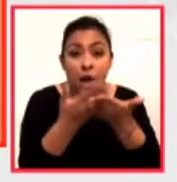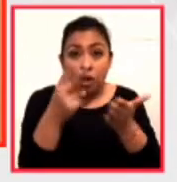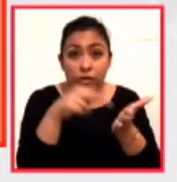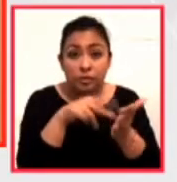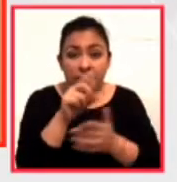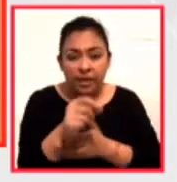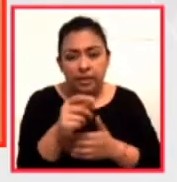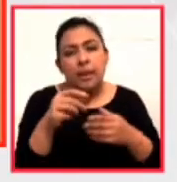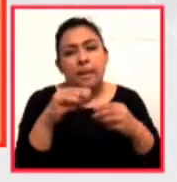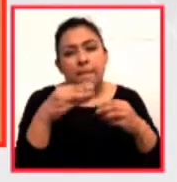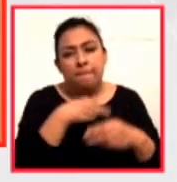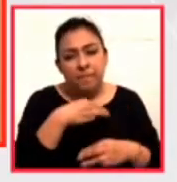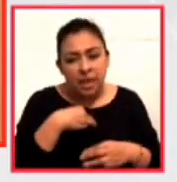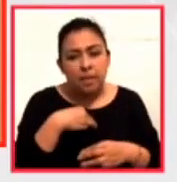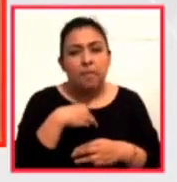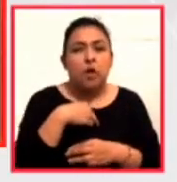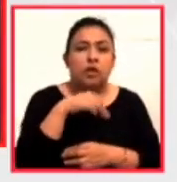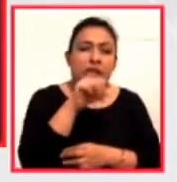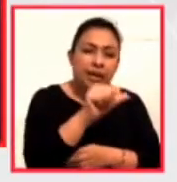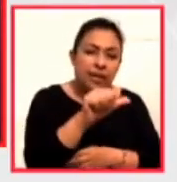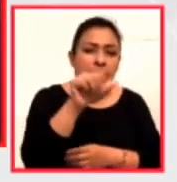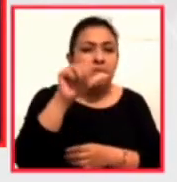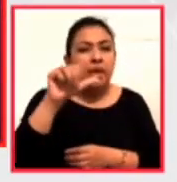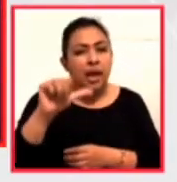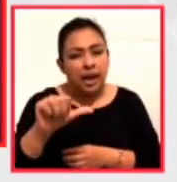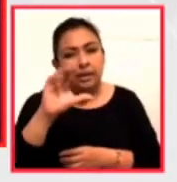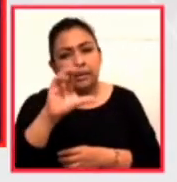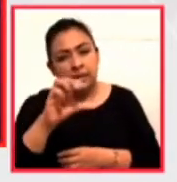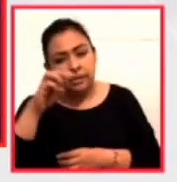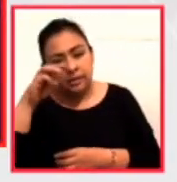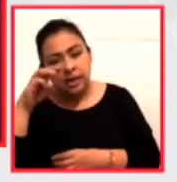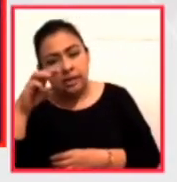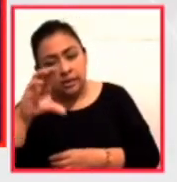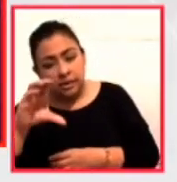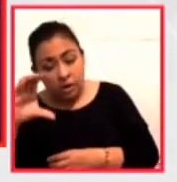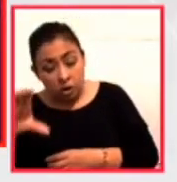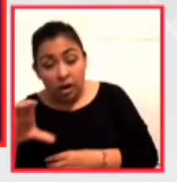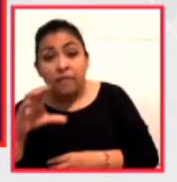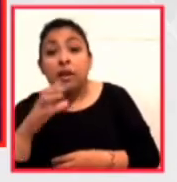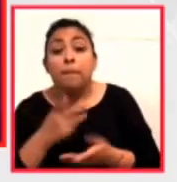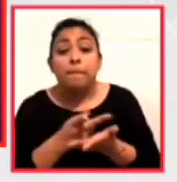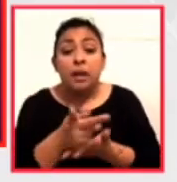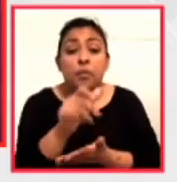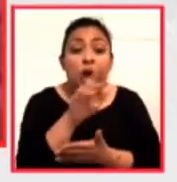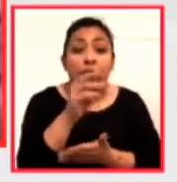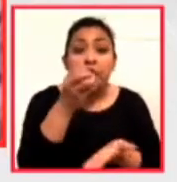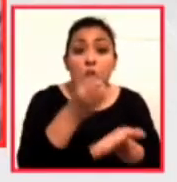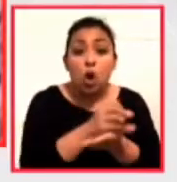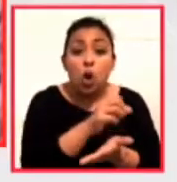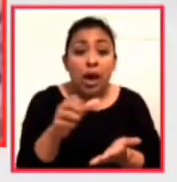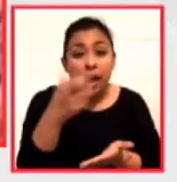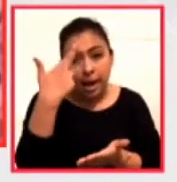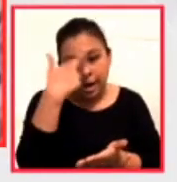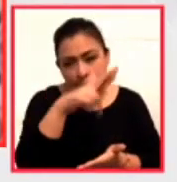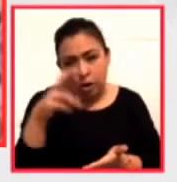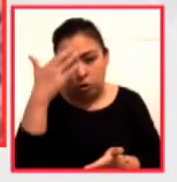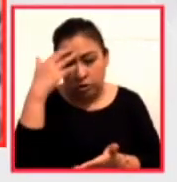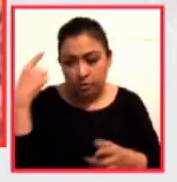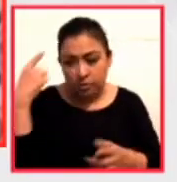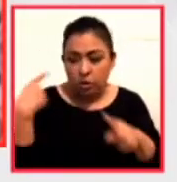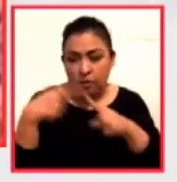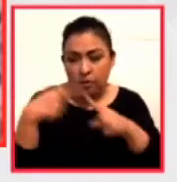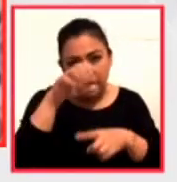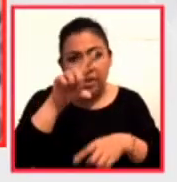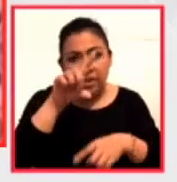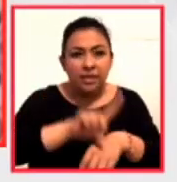Mexicana de Artes y Ciencias Cinematográficas le otorgarán el Ariel de Oro en reconocimiento a su trayectoria el 23 de abril en punto de las